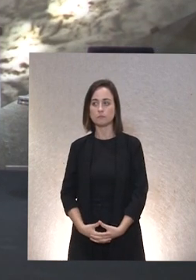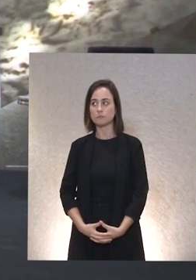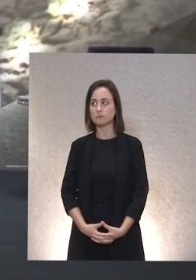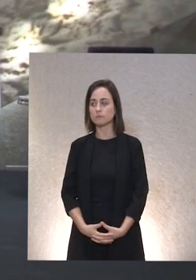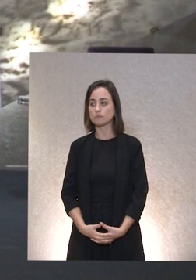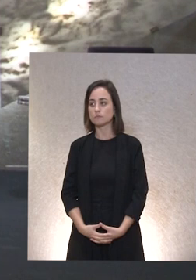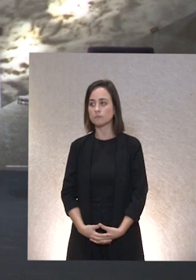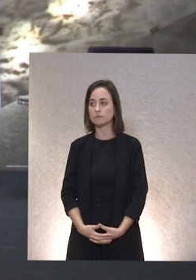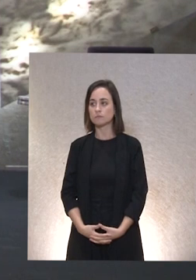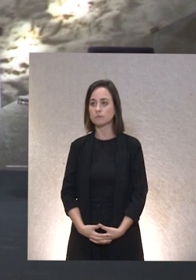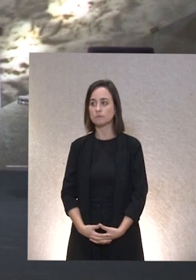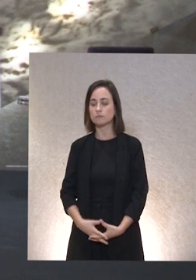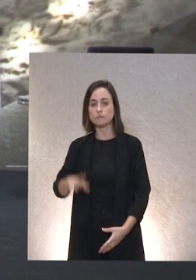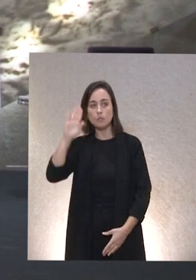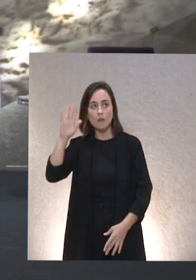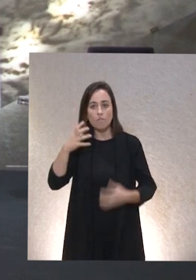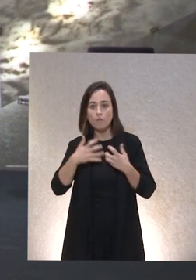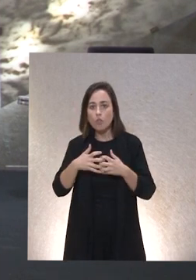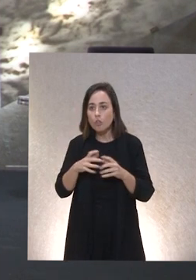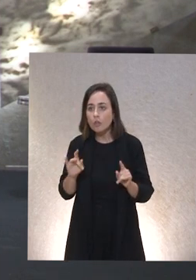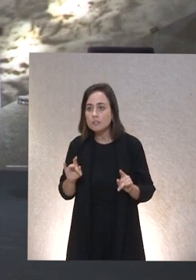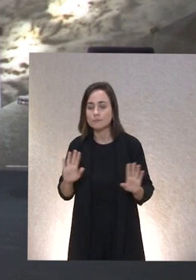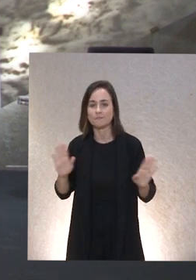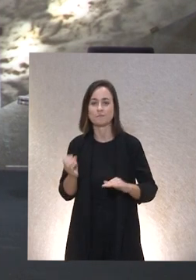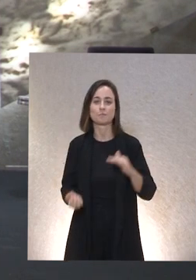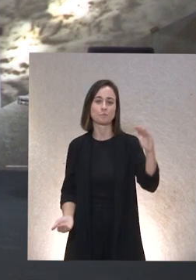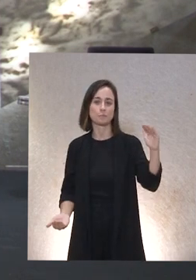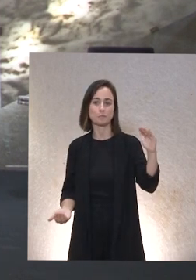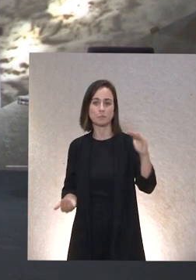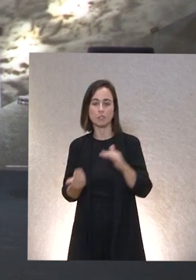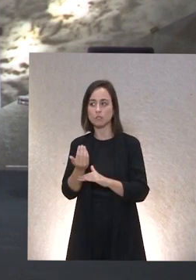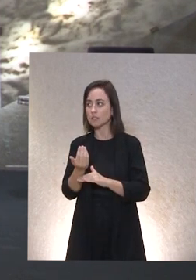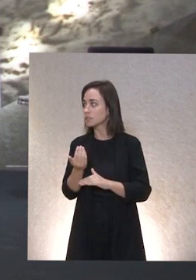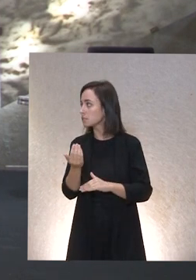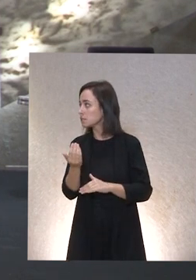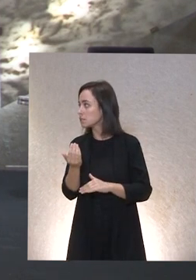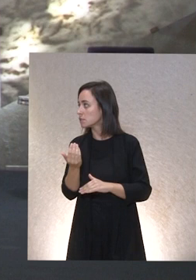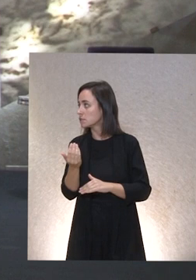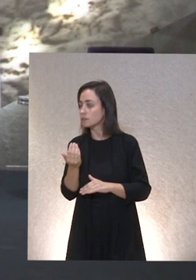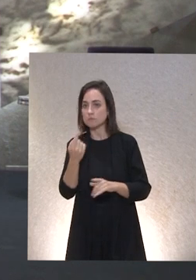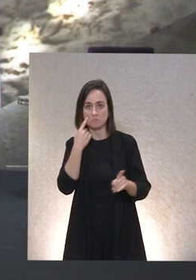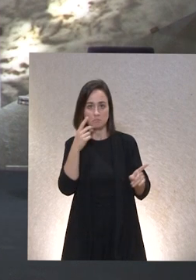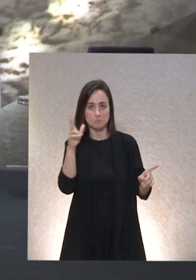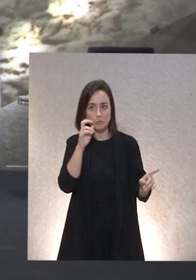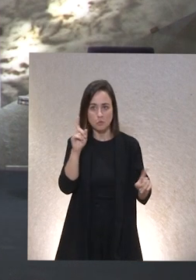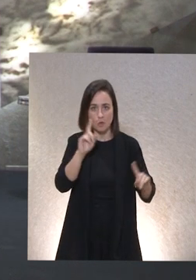bueno esto funciona ¿sí? sí ¿no? buenos días en primer lugar y claro no hay ningún problema